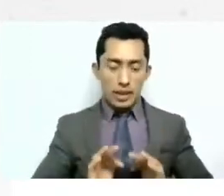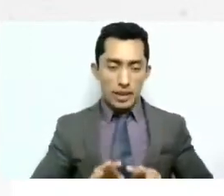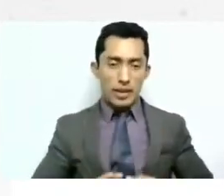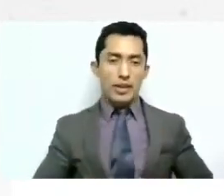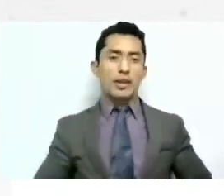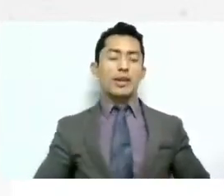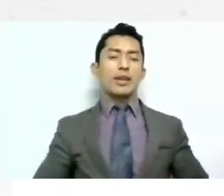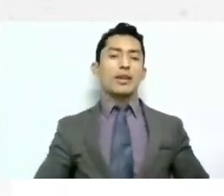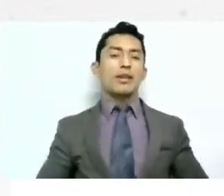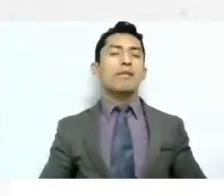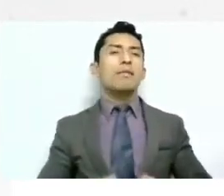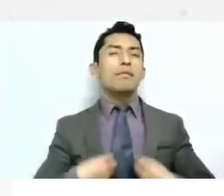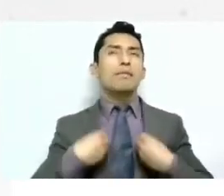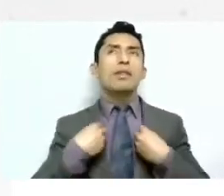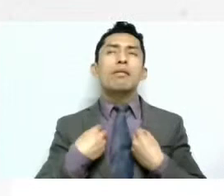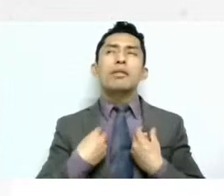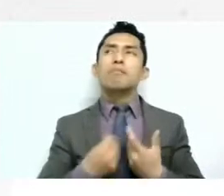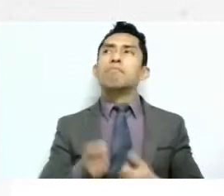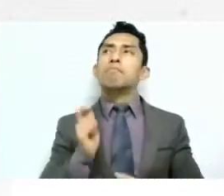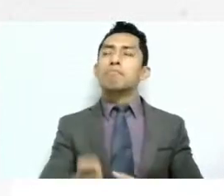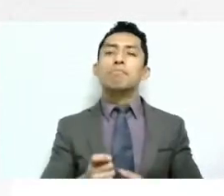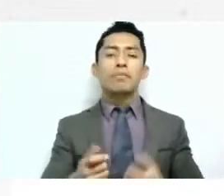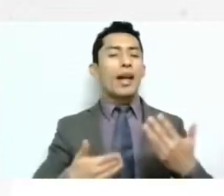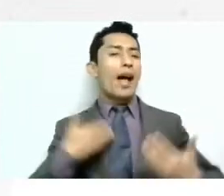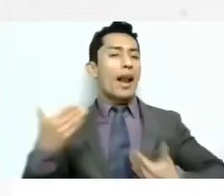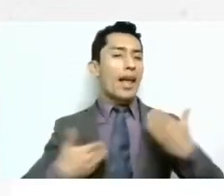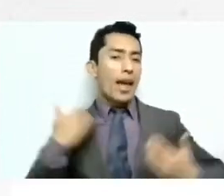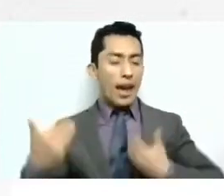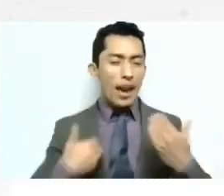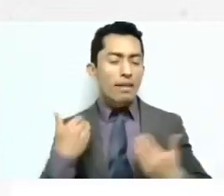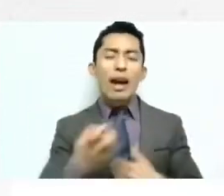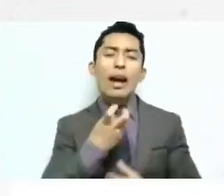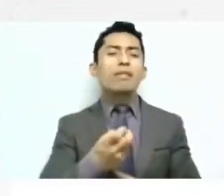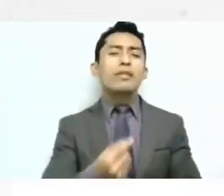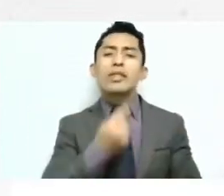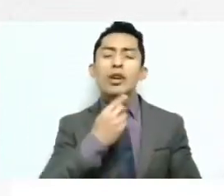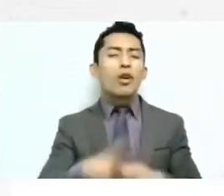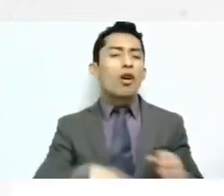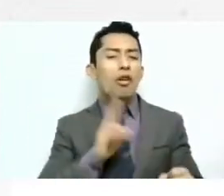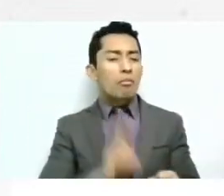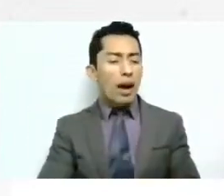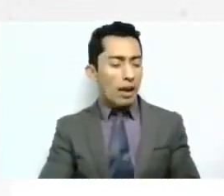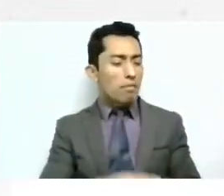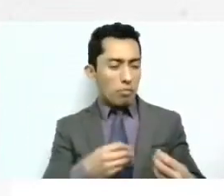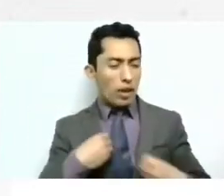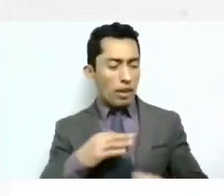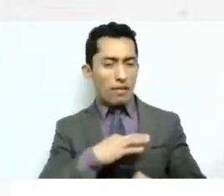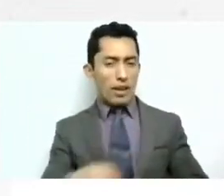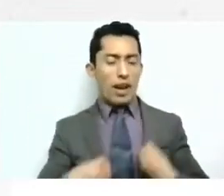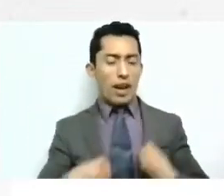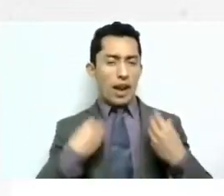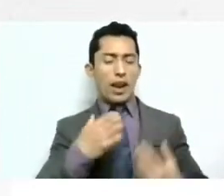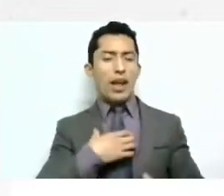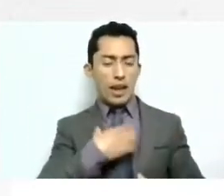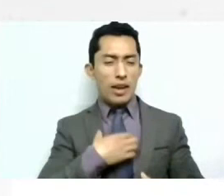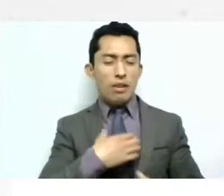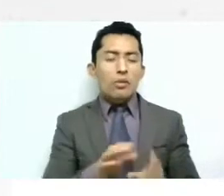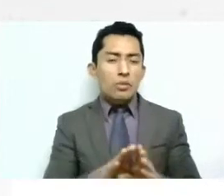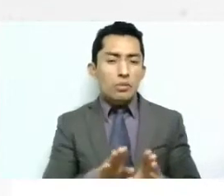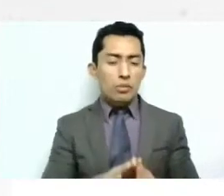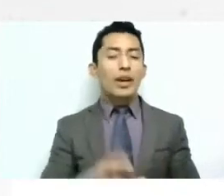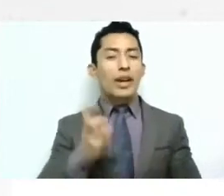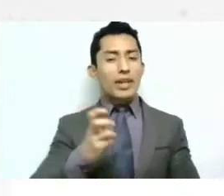de una forma alegre como tiene que ser todo menor de edad es un tema para